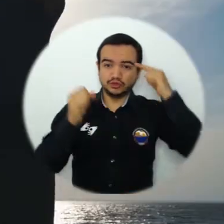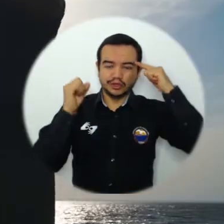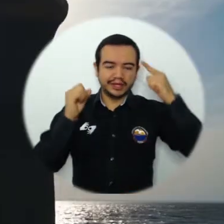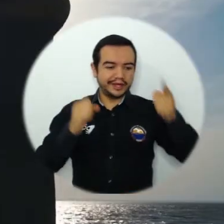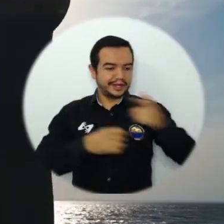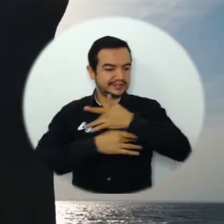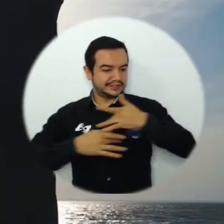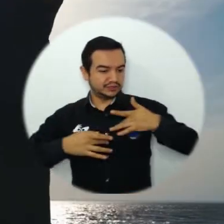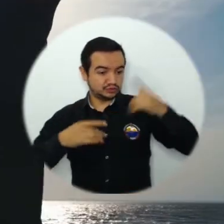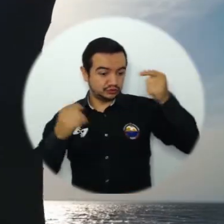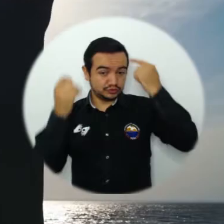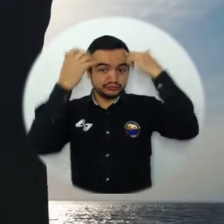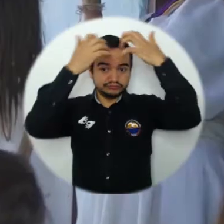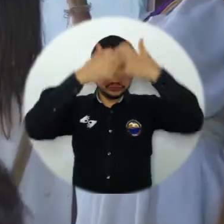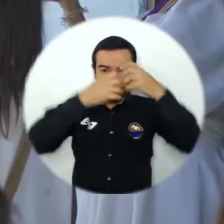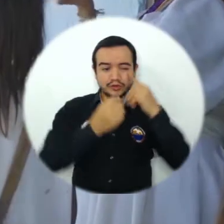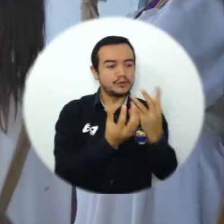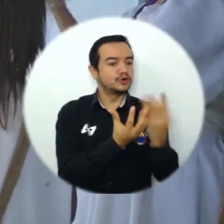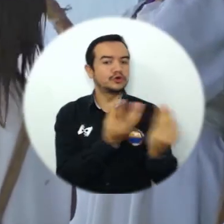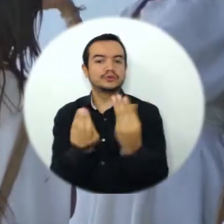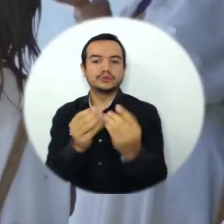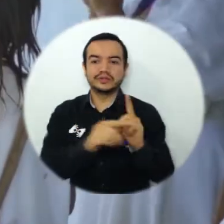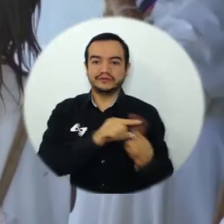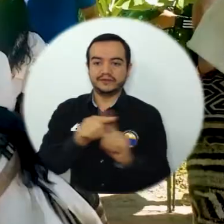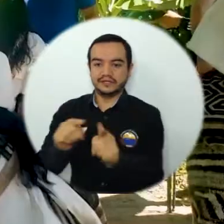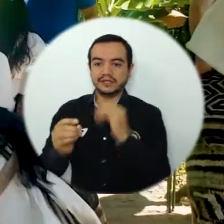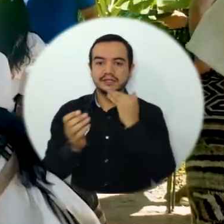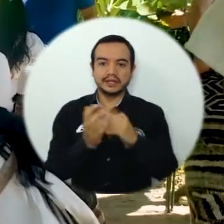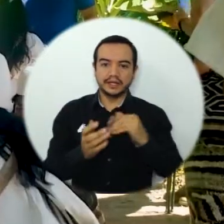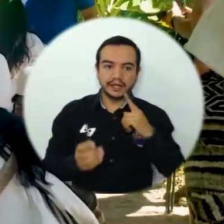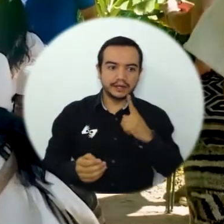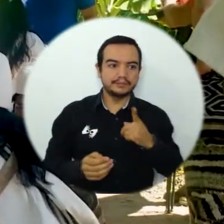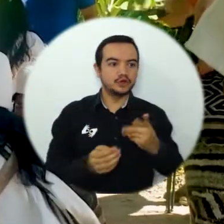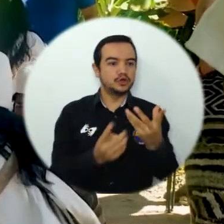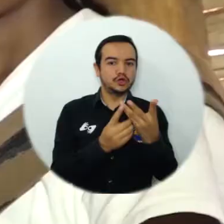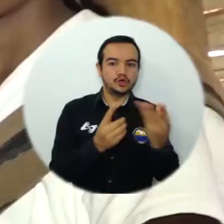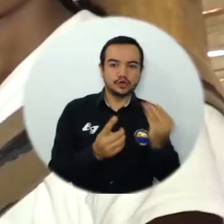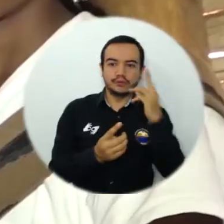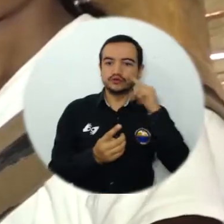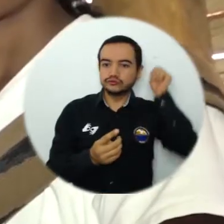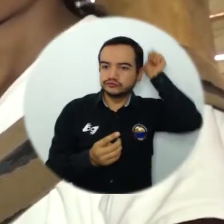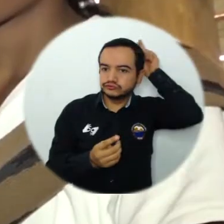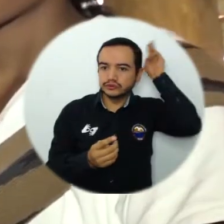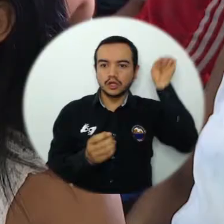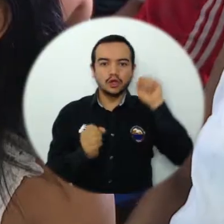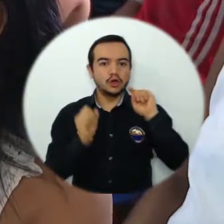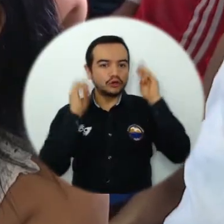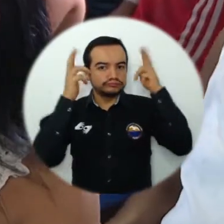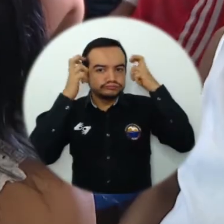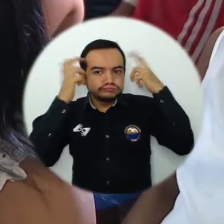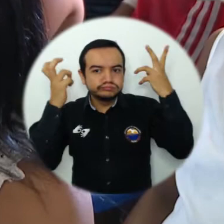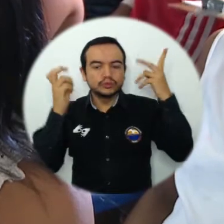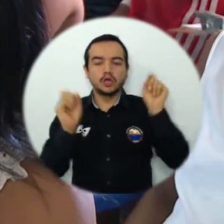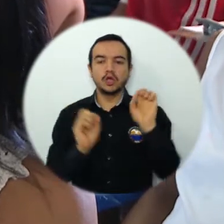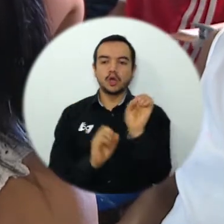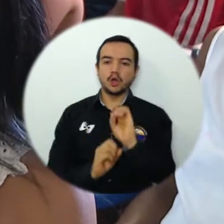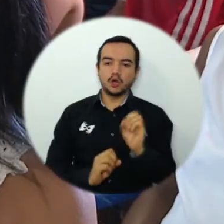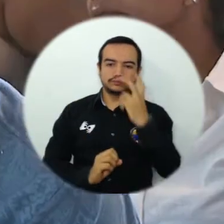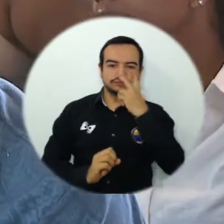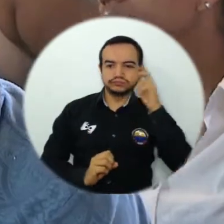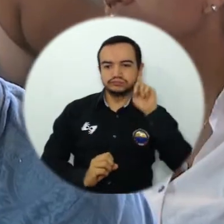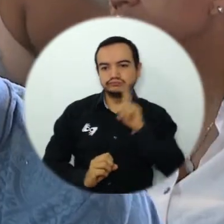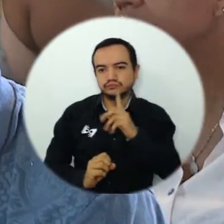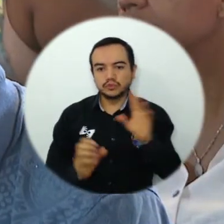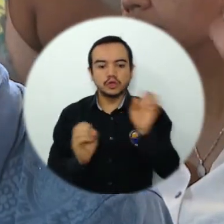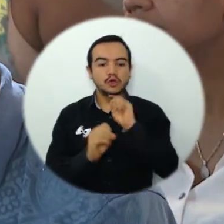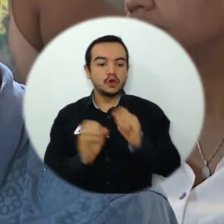colectivos multiculturales, como grupos étnicos o con capacidades cognitivas, físicas, sensoriales, las víctimas del